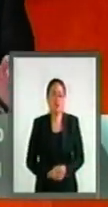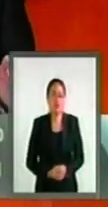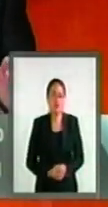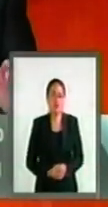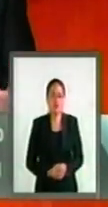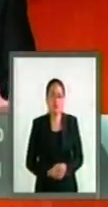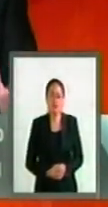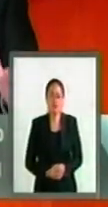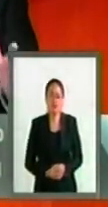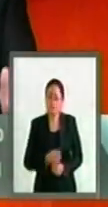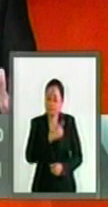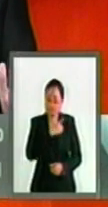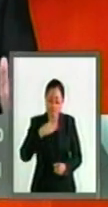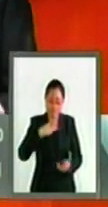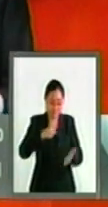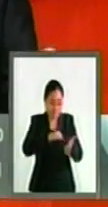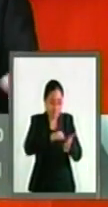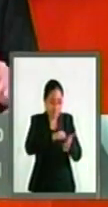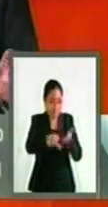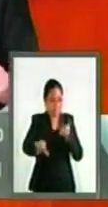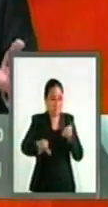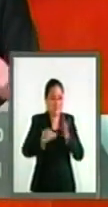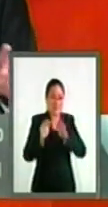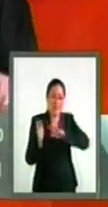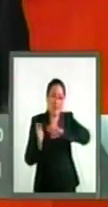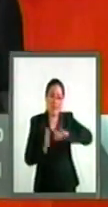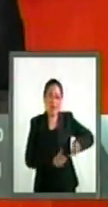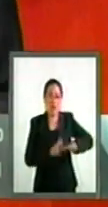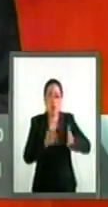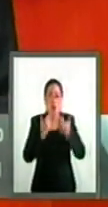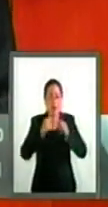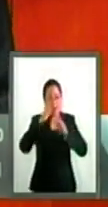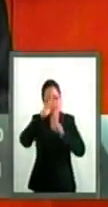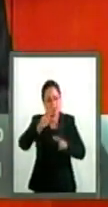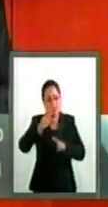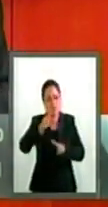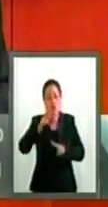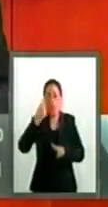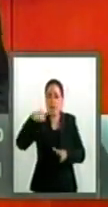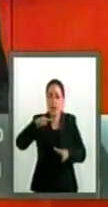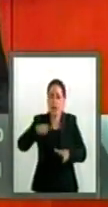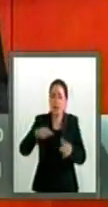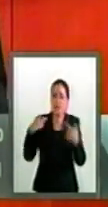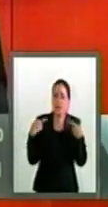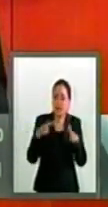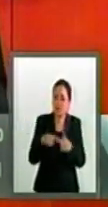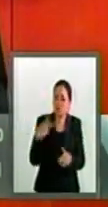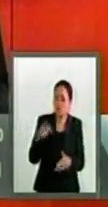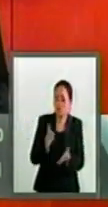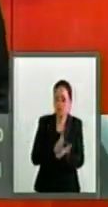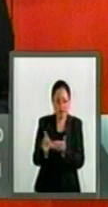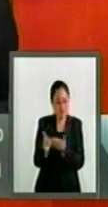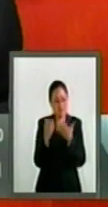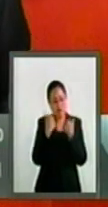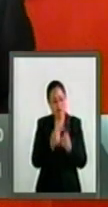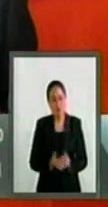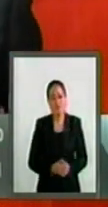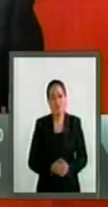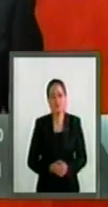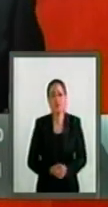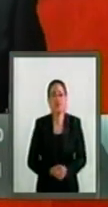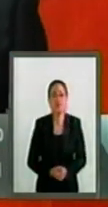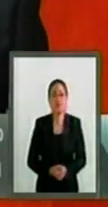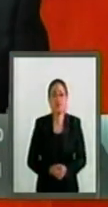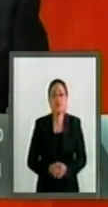Debe derogarse y abrogarse porque no respeta los derechos laborales adquiridos del magisterio. Porque lejos de